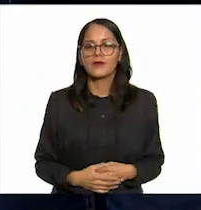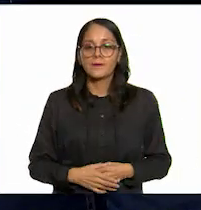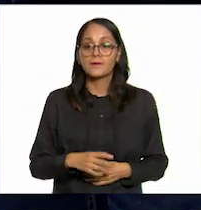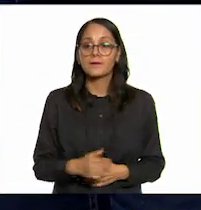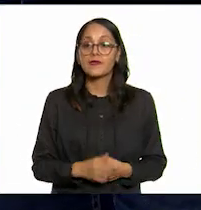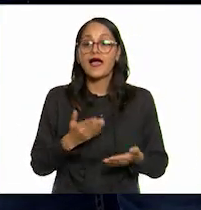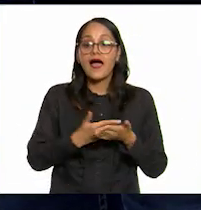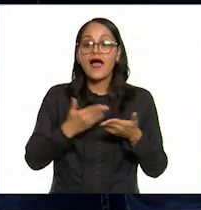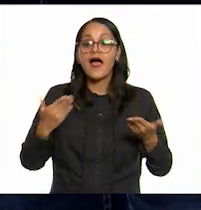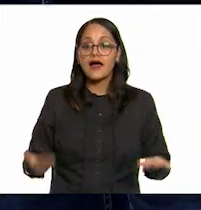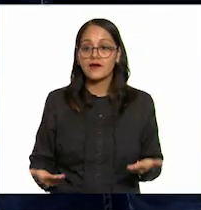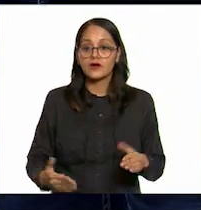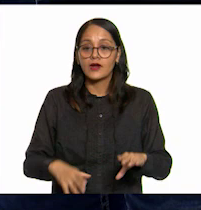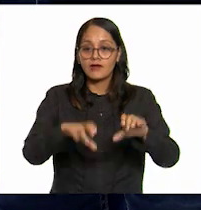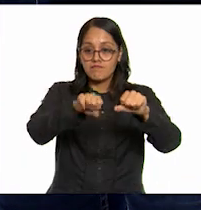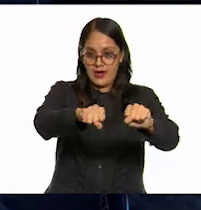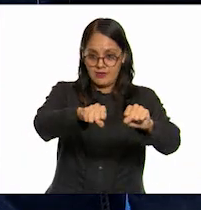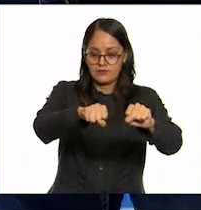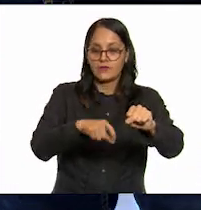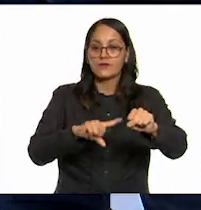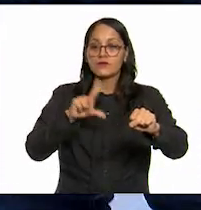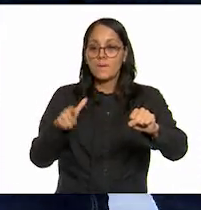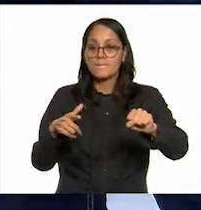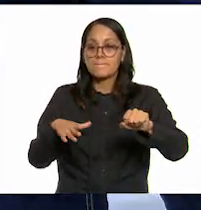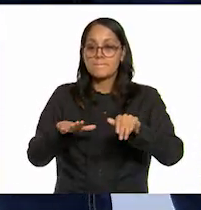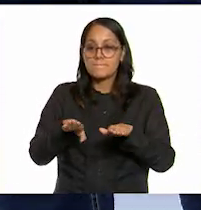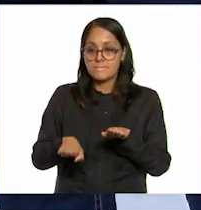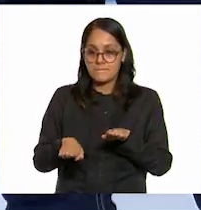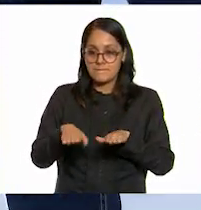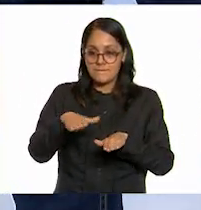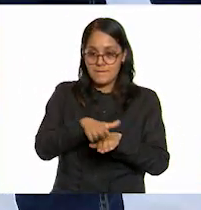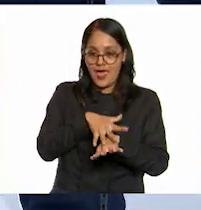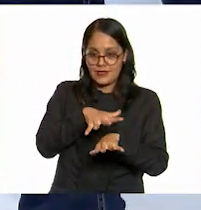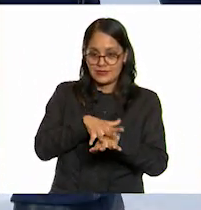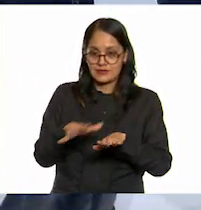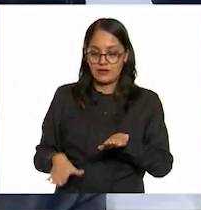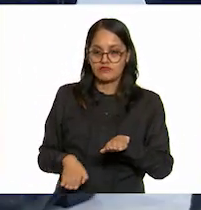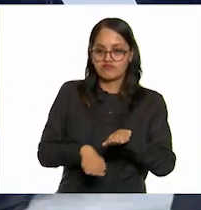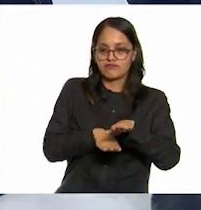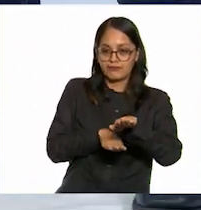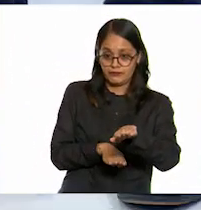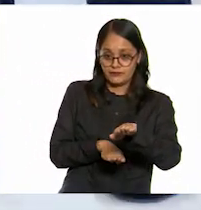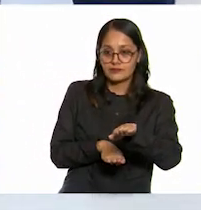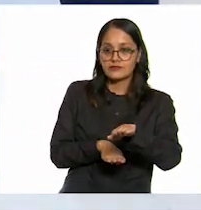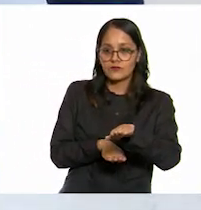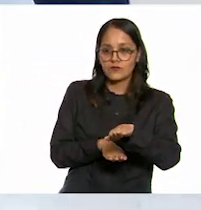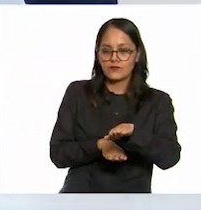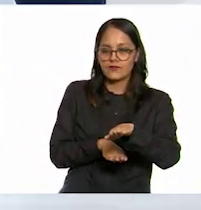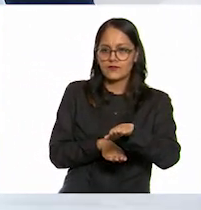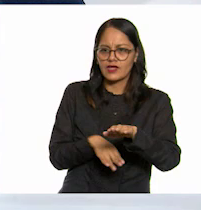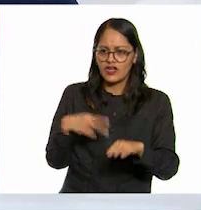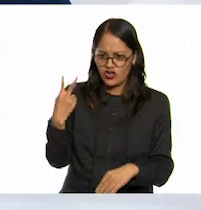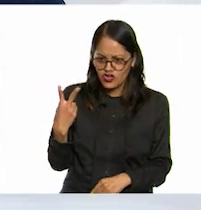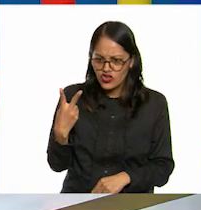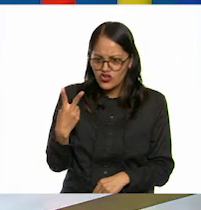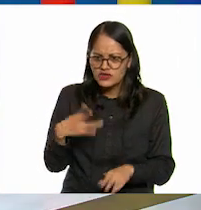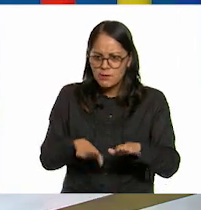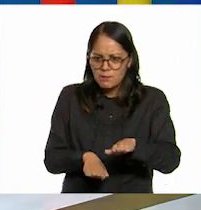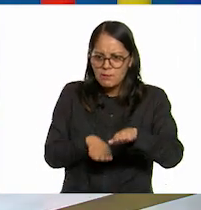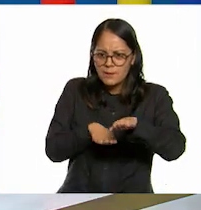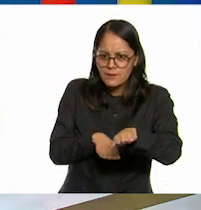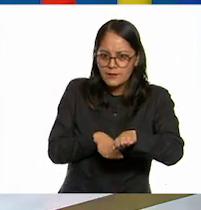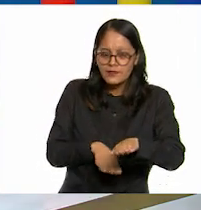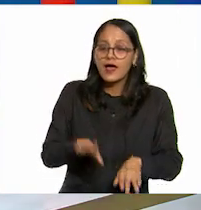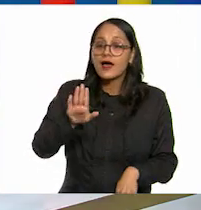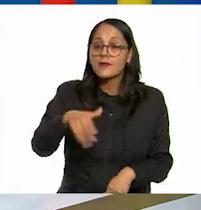y ahora tiene que subir los dos pies al patín seguro juan carlos alumnas y alumnas y